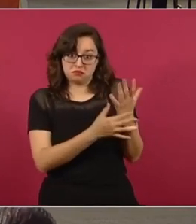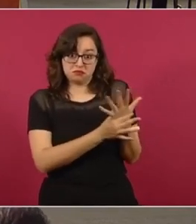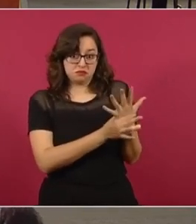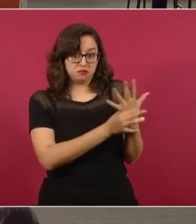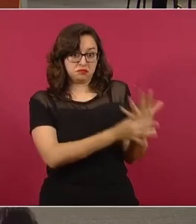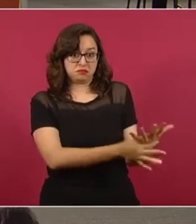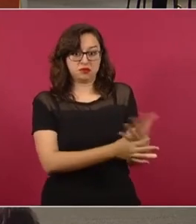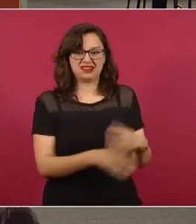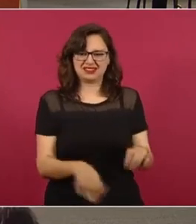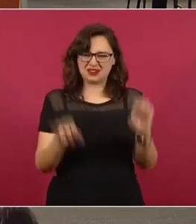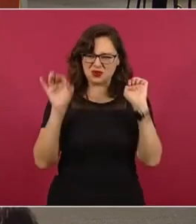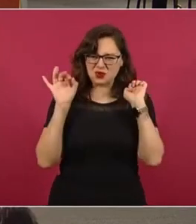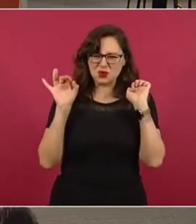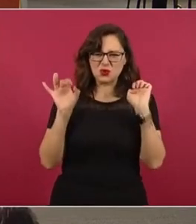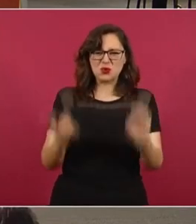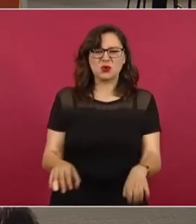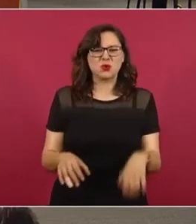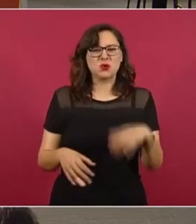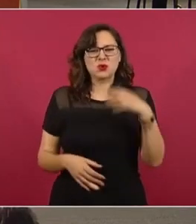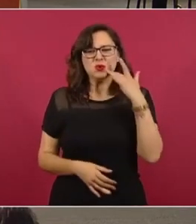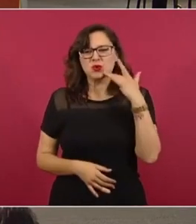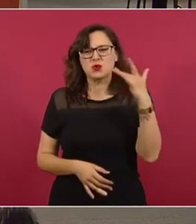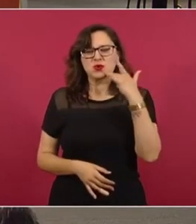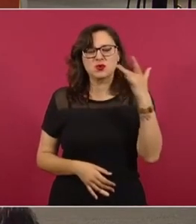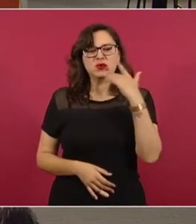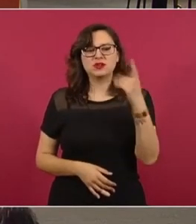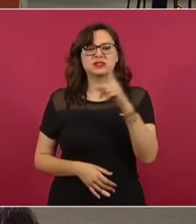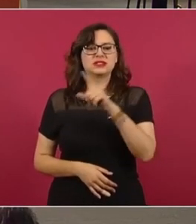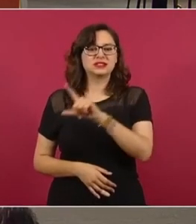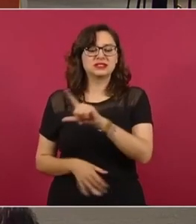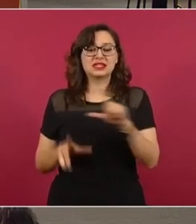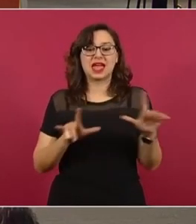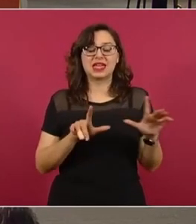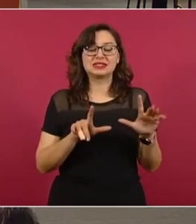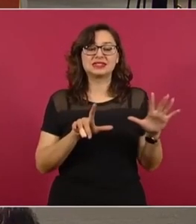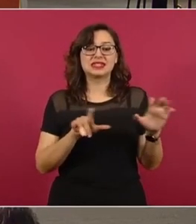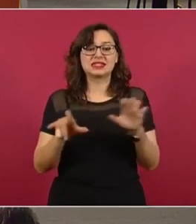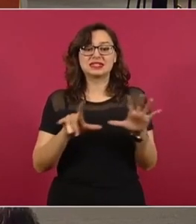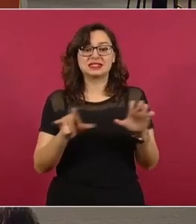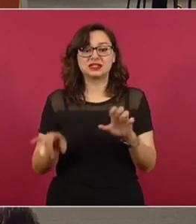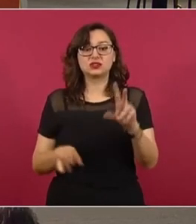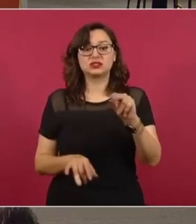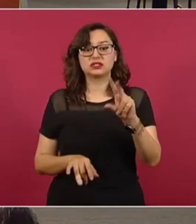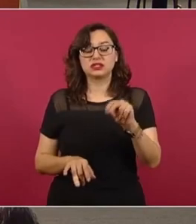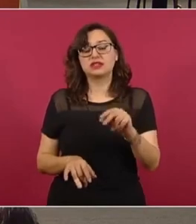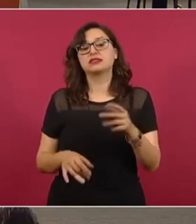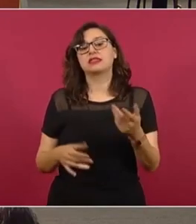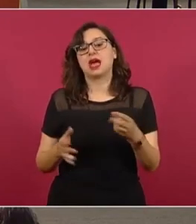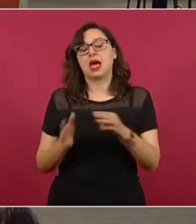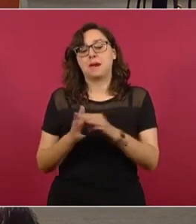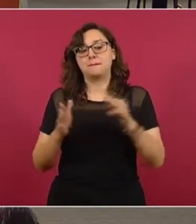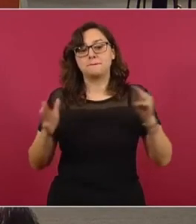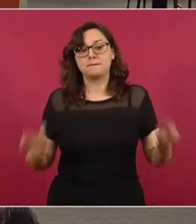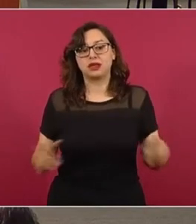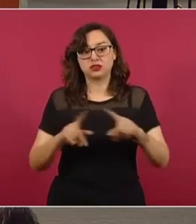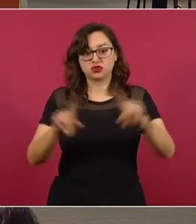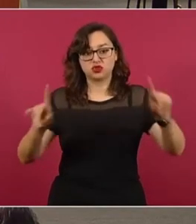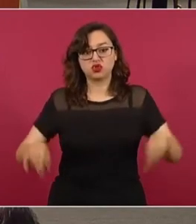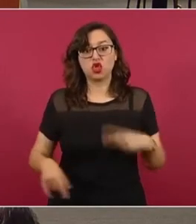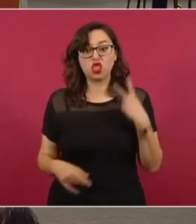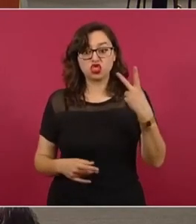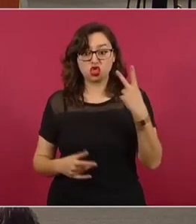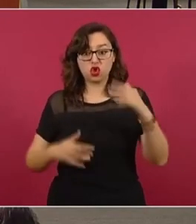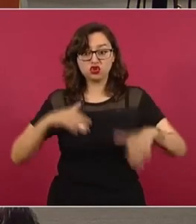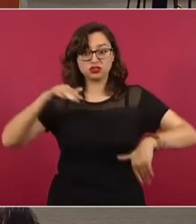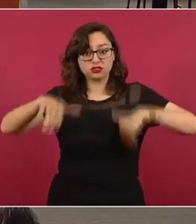Es una mansión de 780 metros cuadrados en dos niveles, dos albercas, cancha